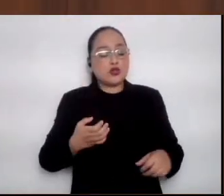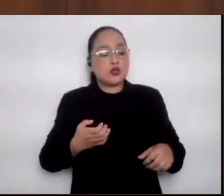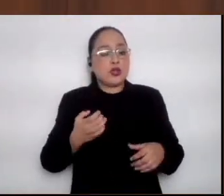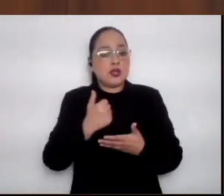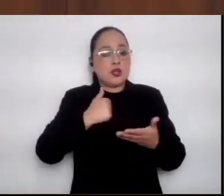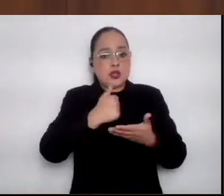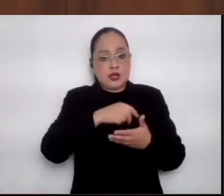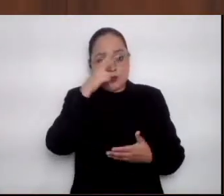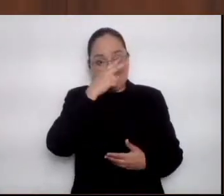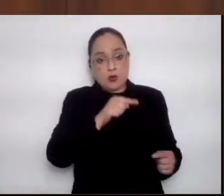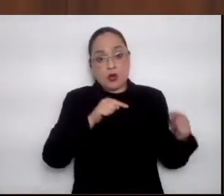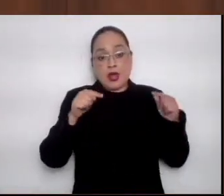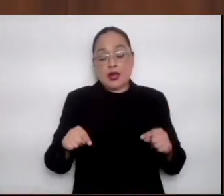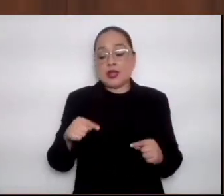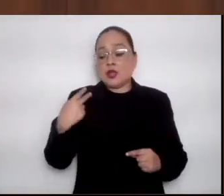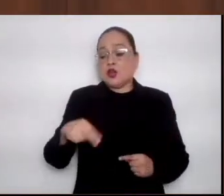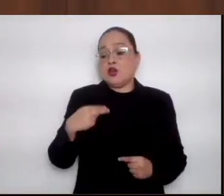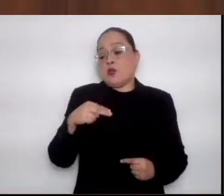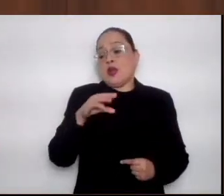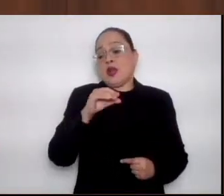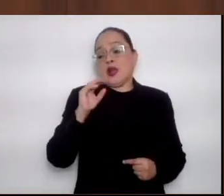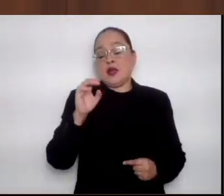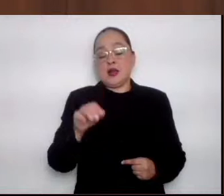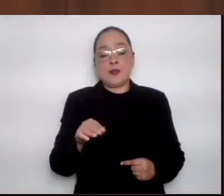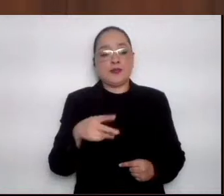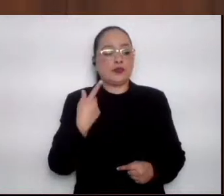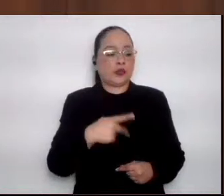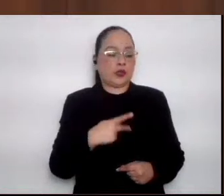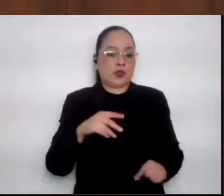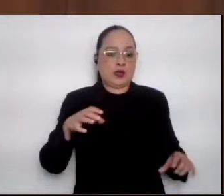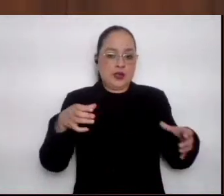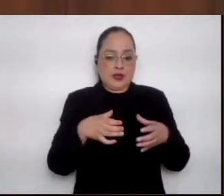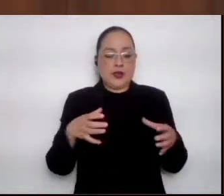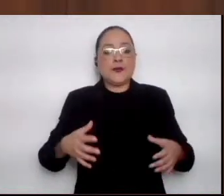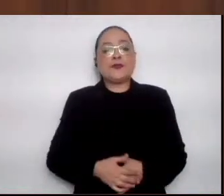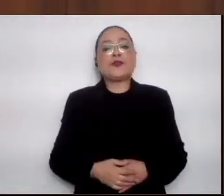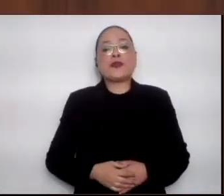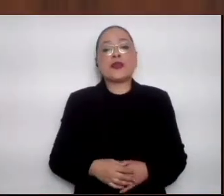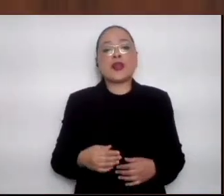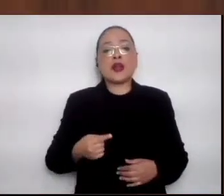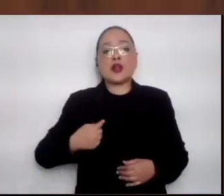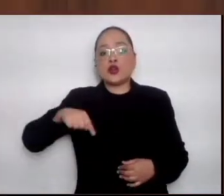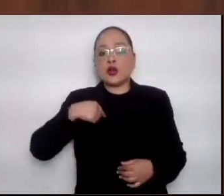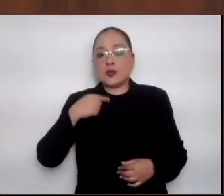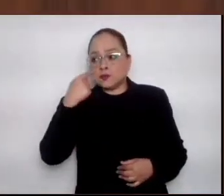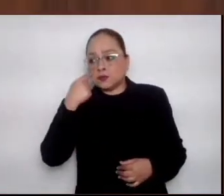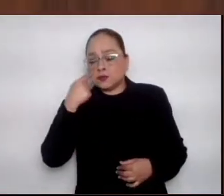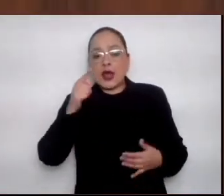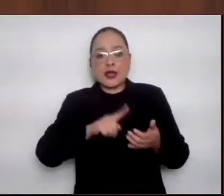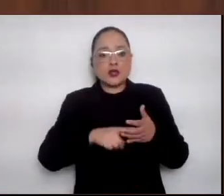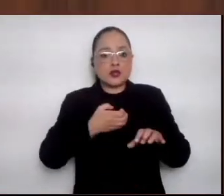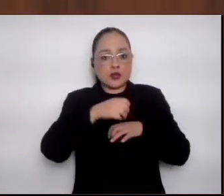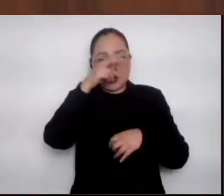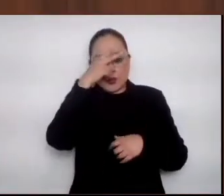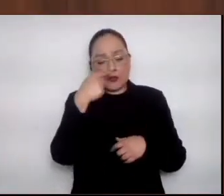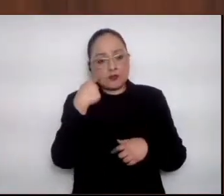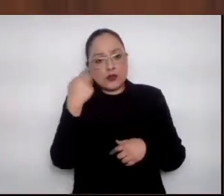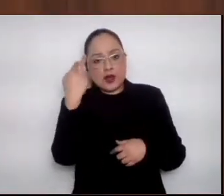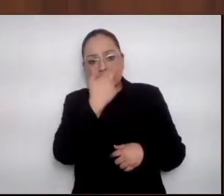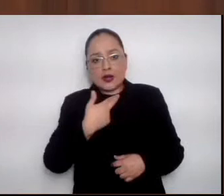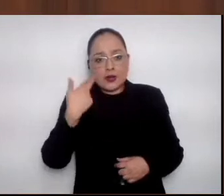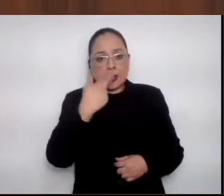CAEM en la Ciudad de México, en el Estado, pues si nosotros recorremos algunas áreas del Estado, vamos a identificar